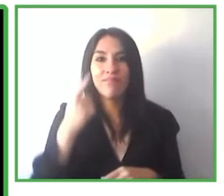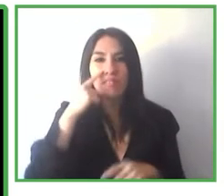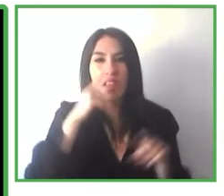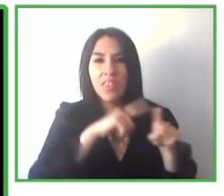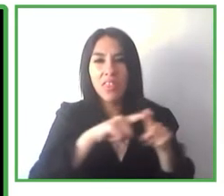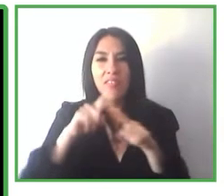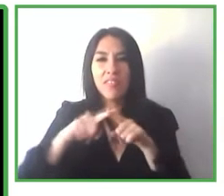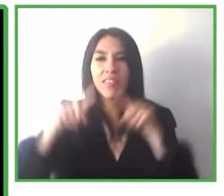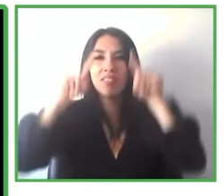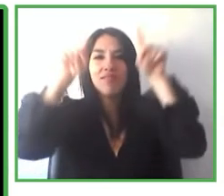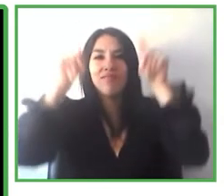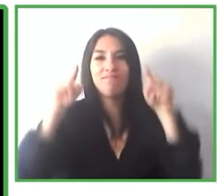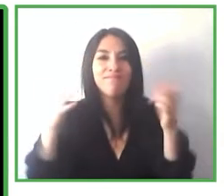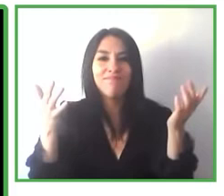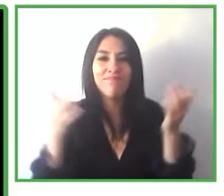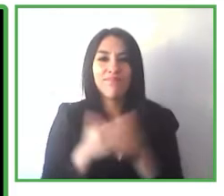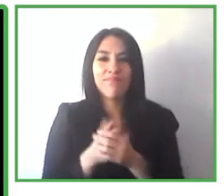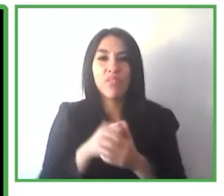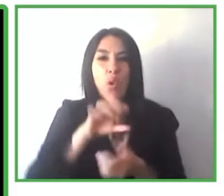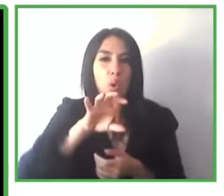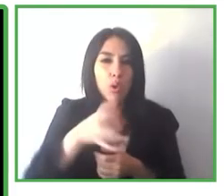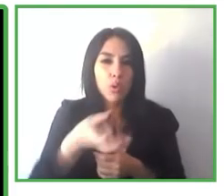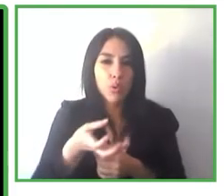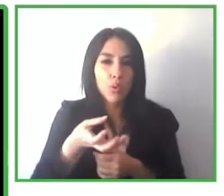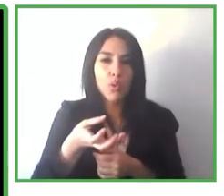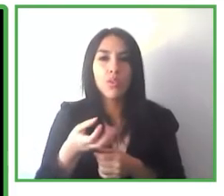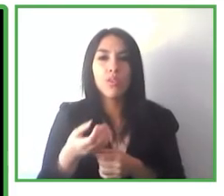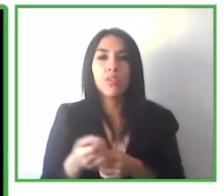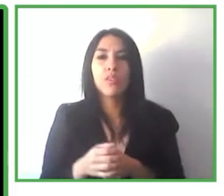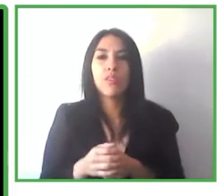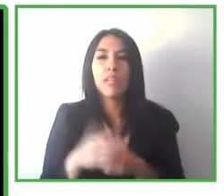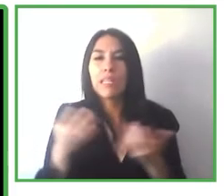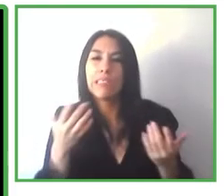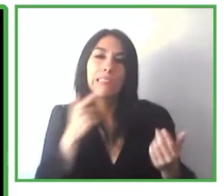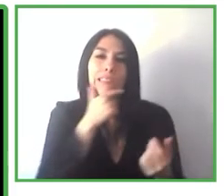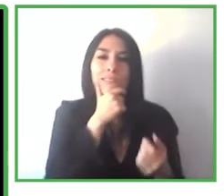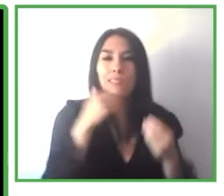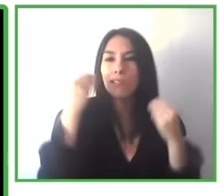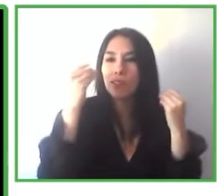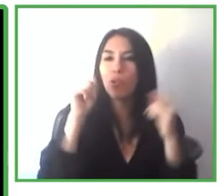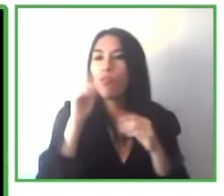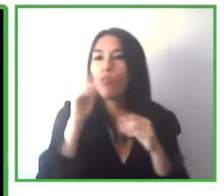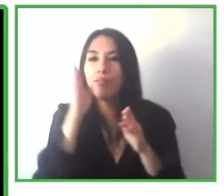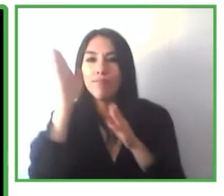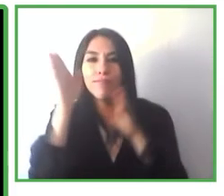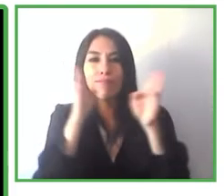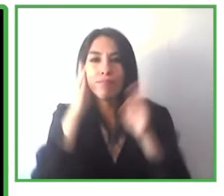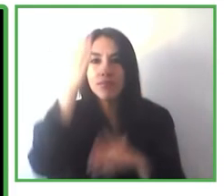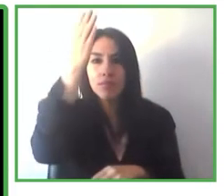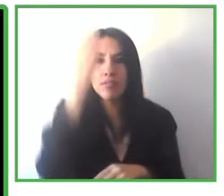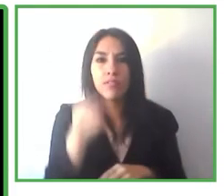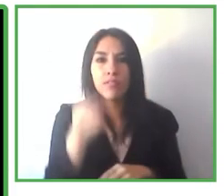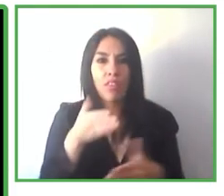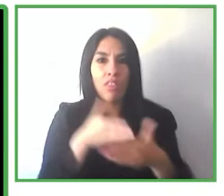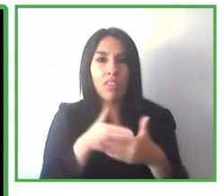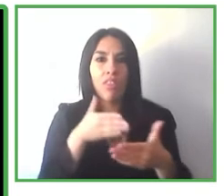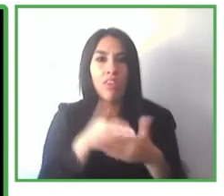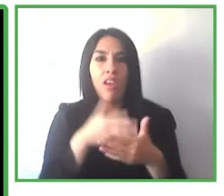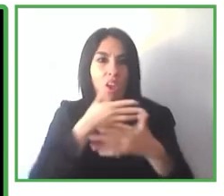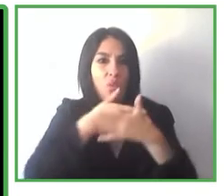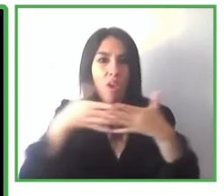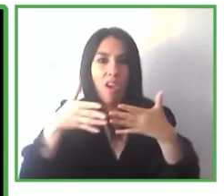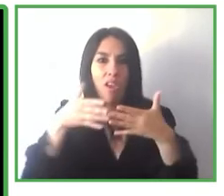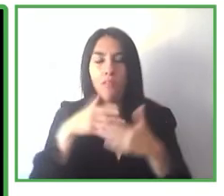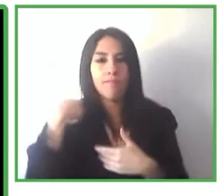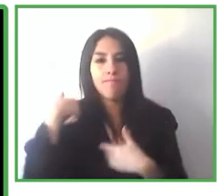cierta duda para conseguir encontrar el centro de ciudad es una barrera idiomática incluso cambiando el alfabeto pues introduciendo el